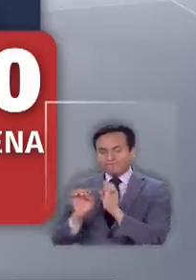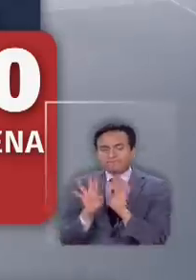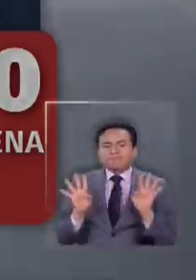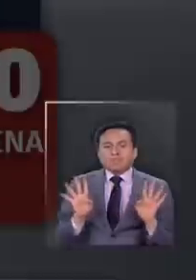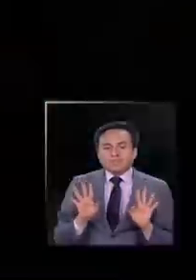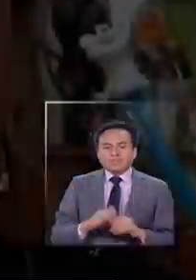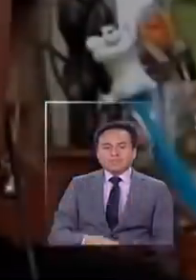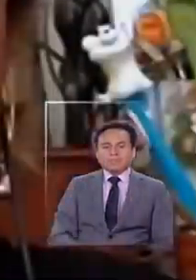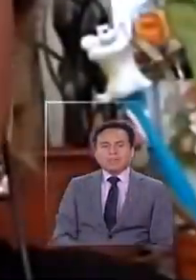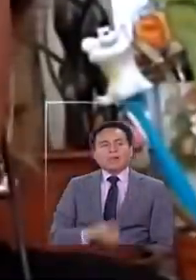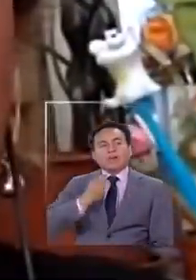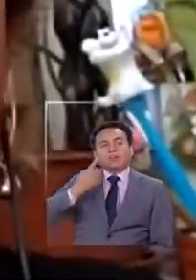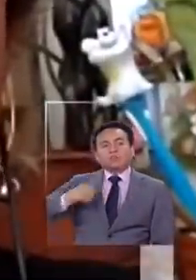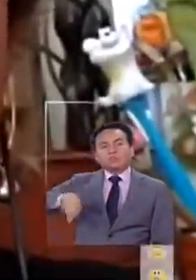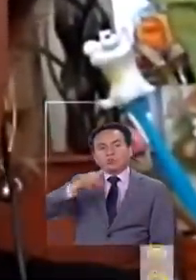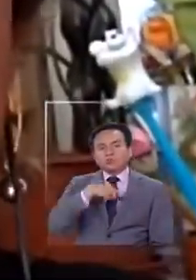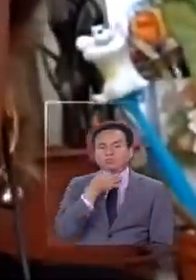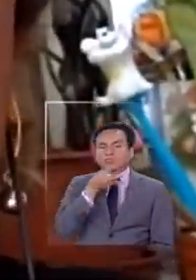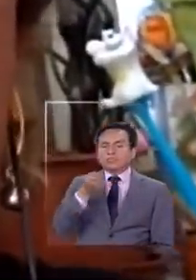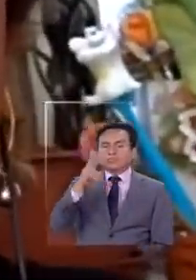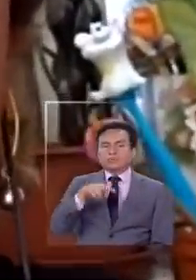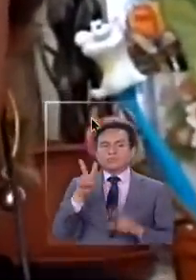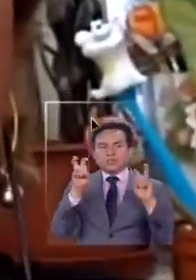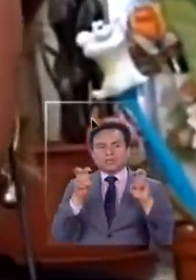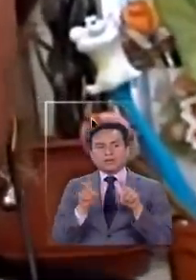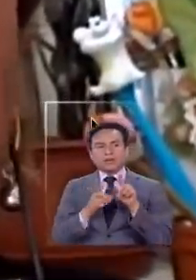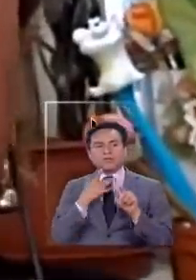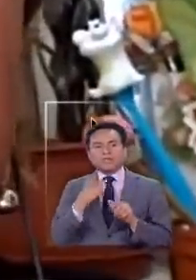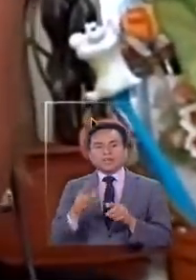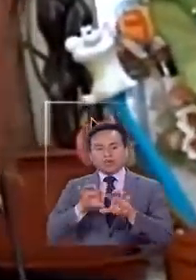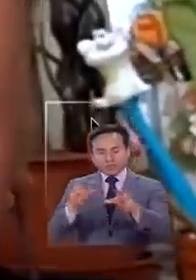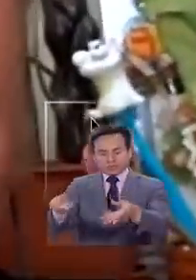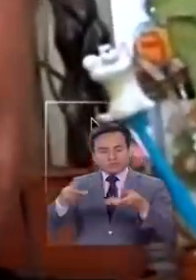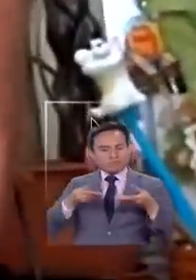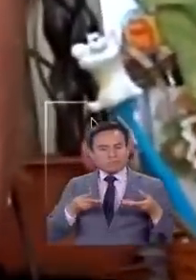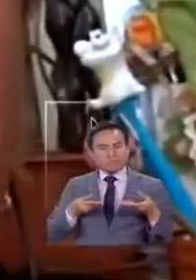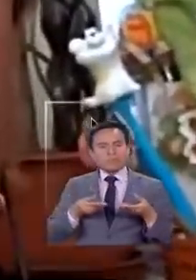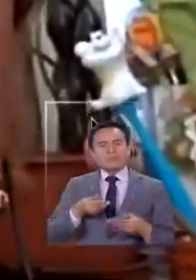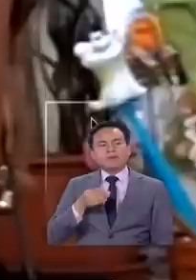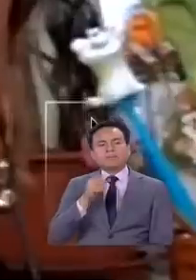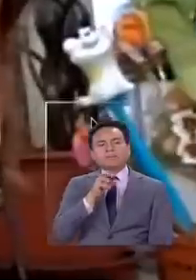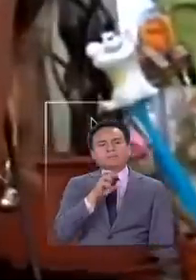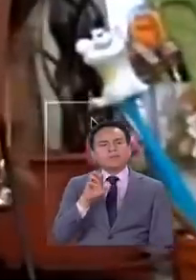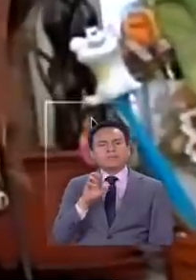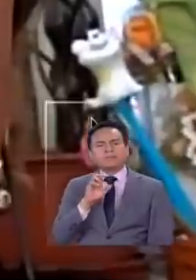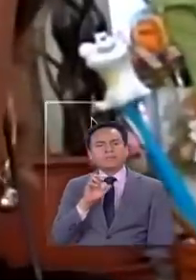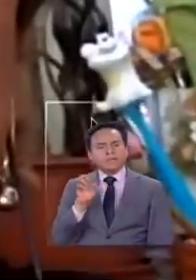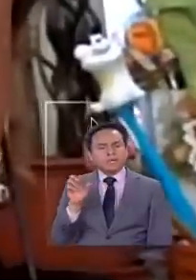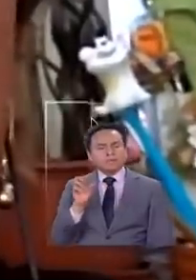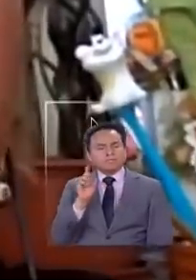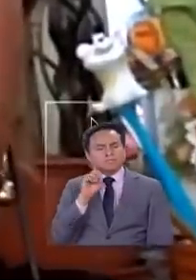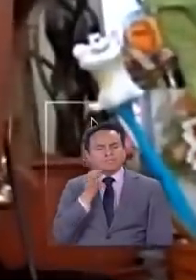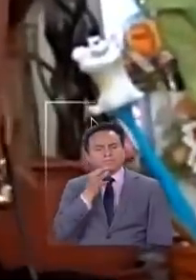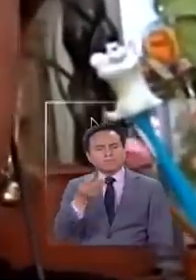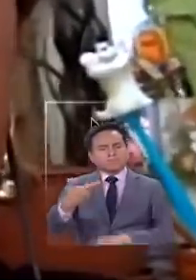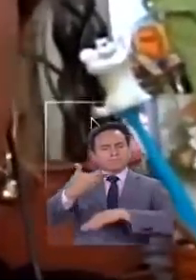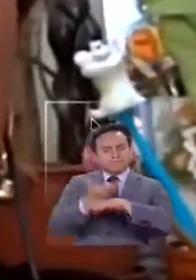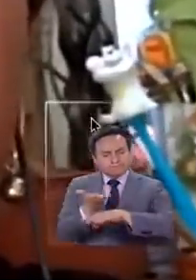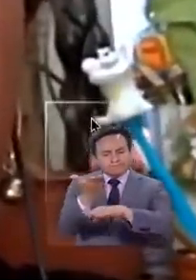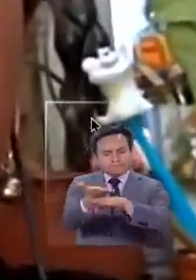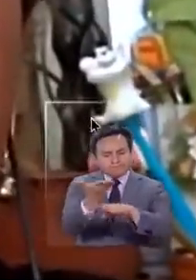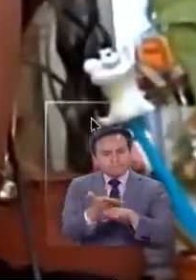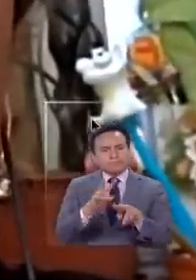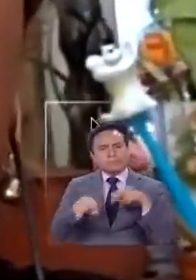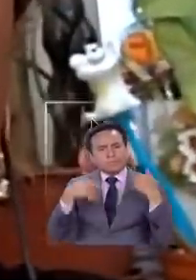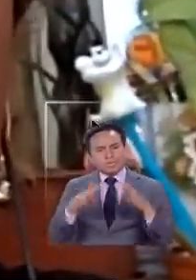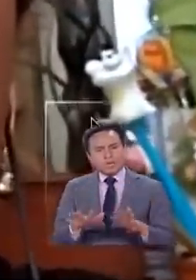preventiva Nosotros seguimos insistiendo que es producto que no nos entregan los EPP tal como lo hemos estado solicitando a través